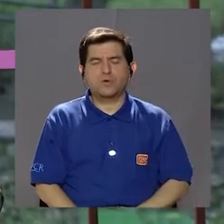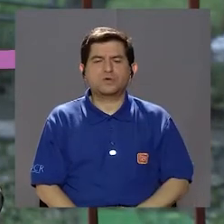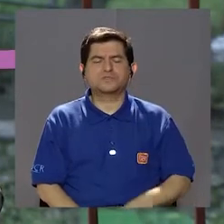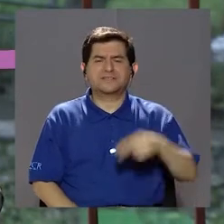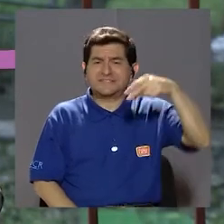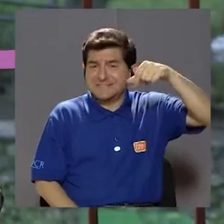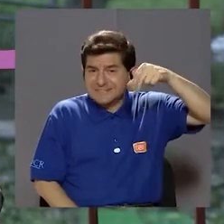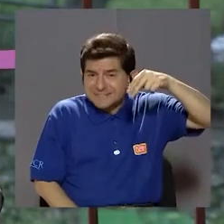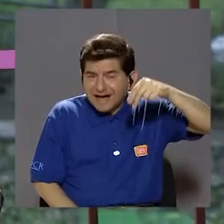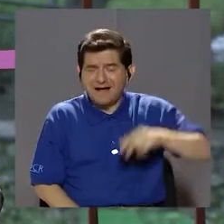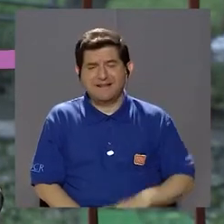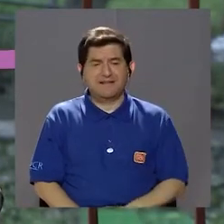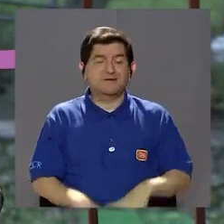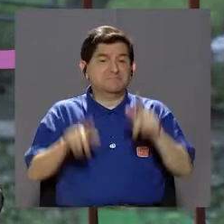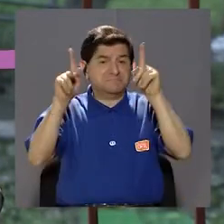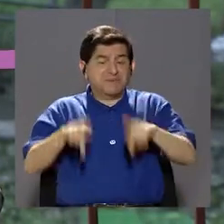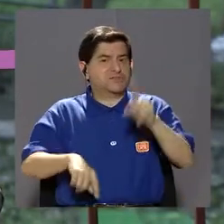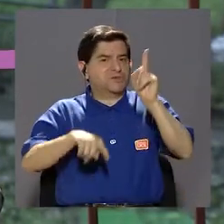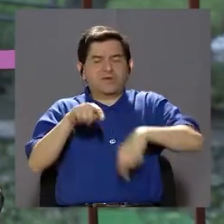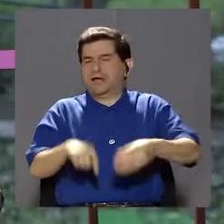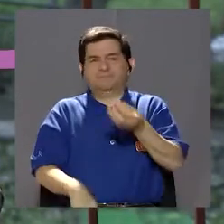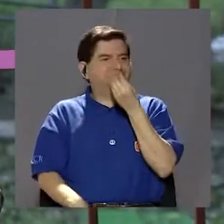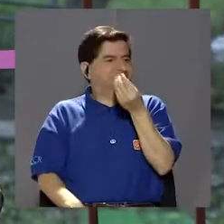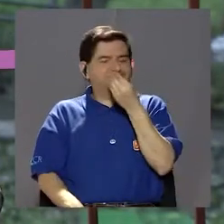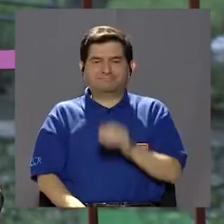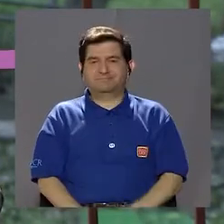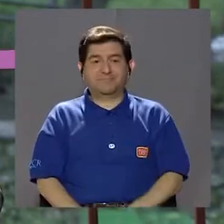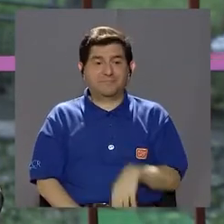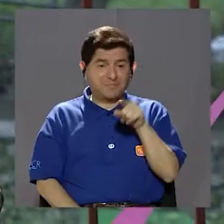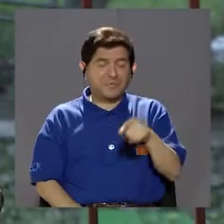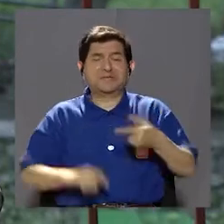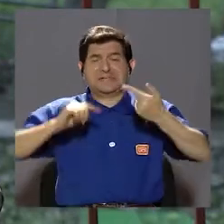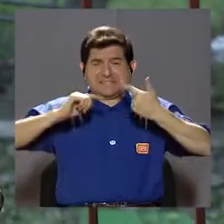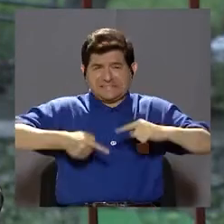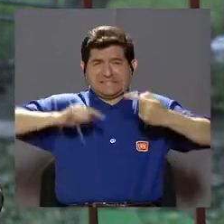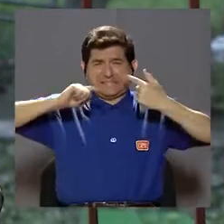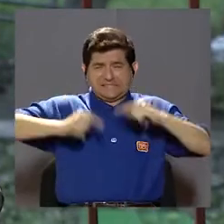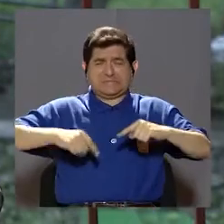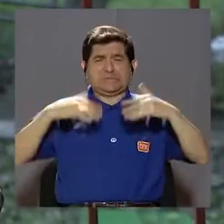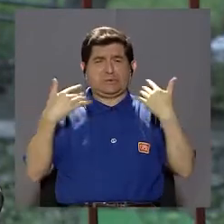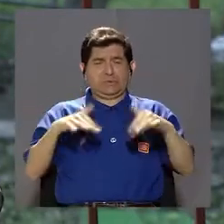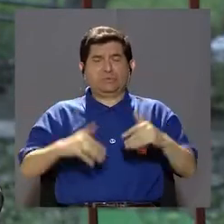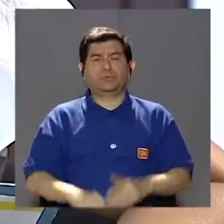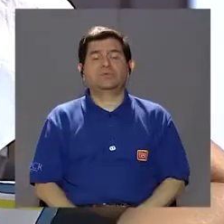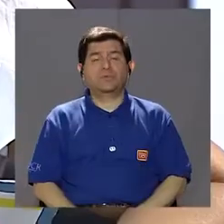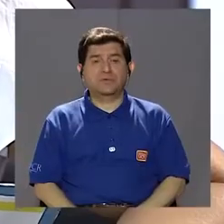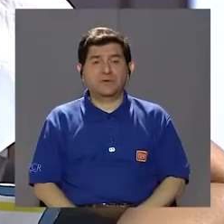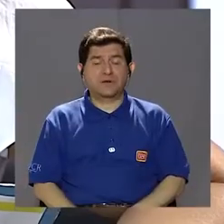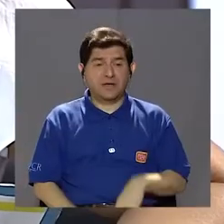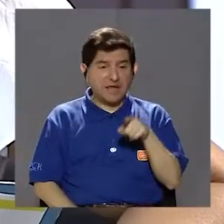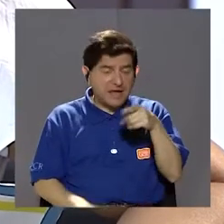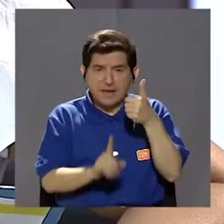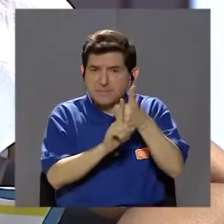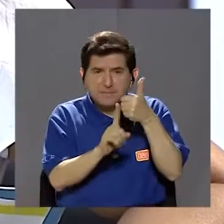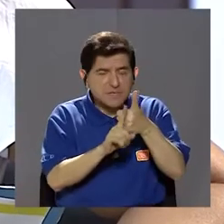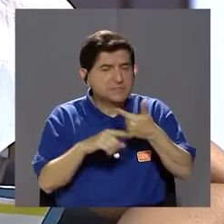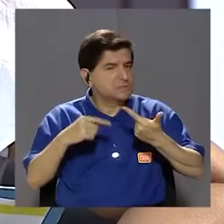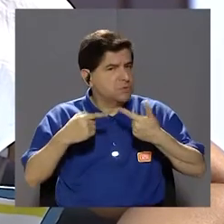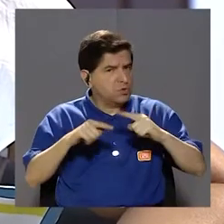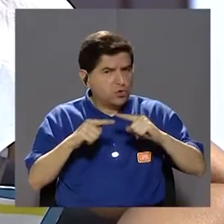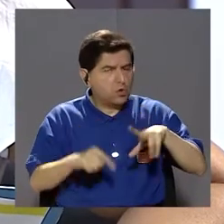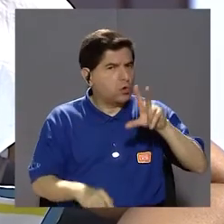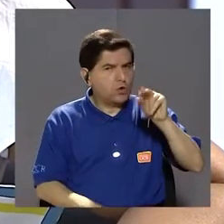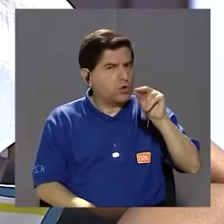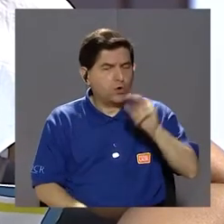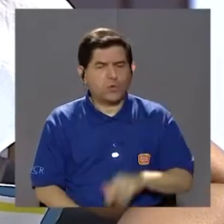pimientos, el exceso de sal, eso la persona no lo puede consumir porque el espolón le va a oler más. De hecho, el espolón como tal